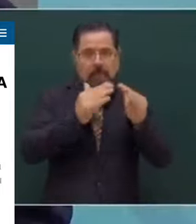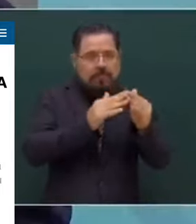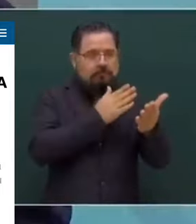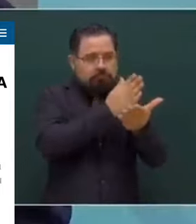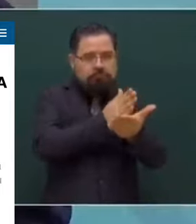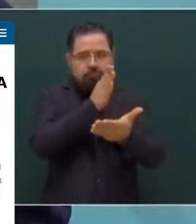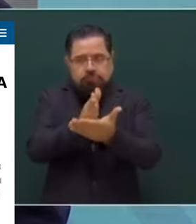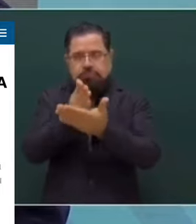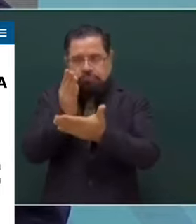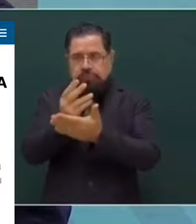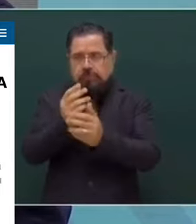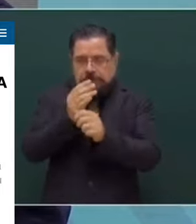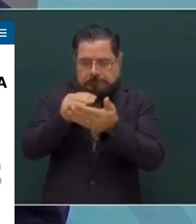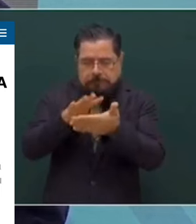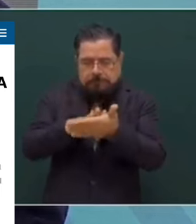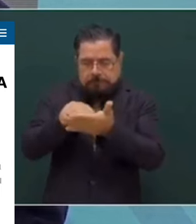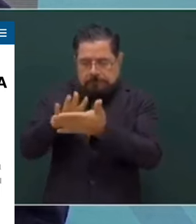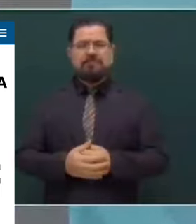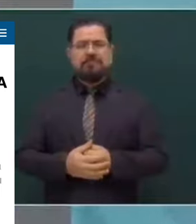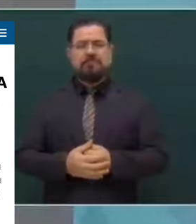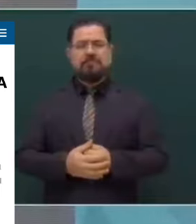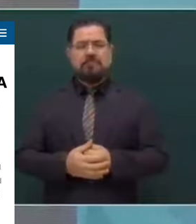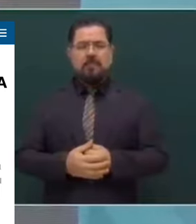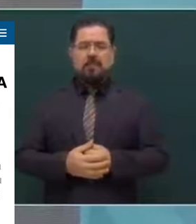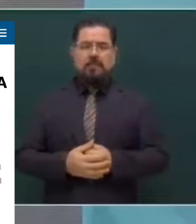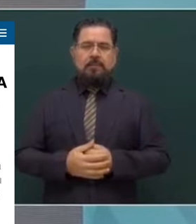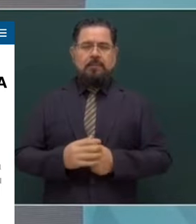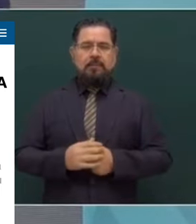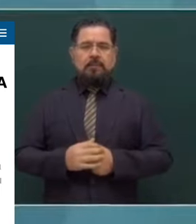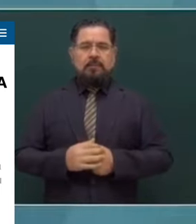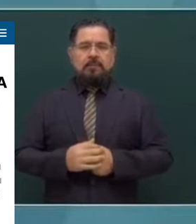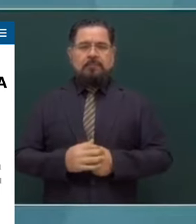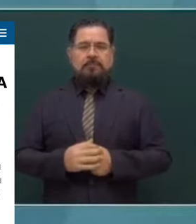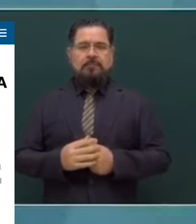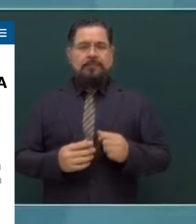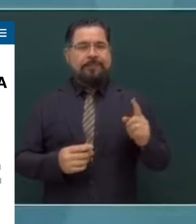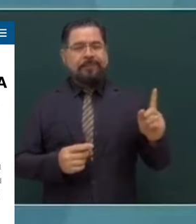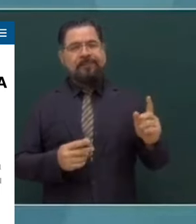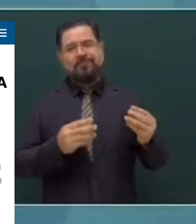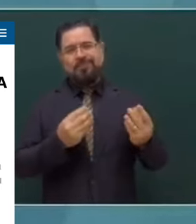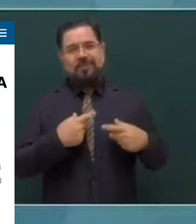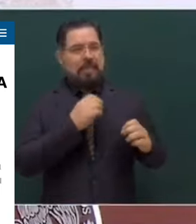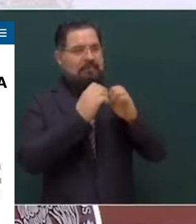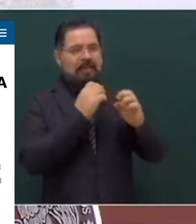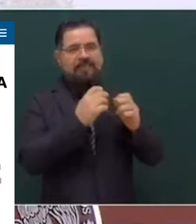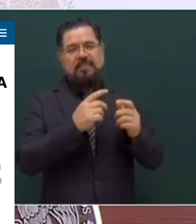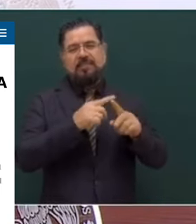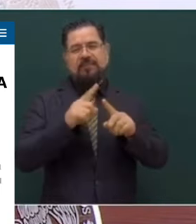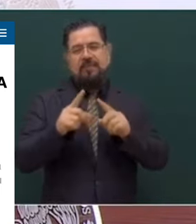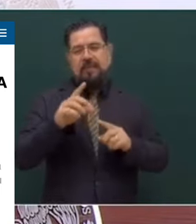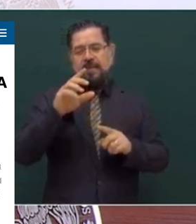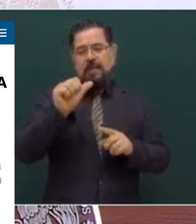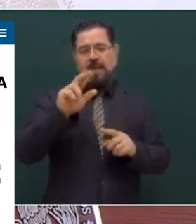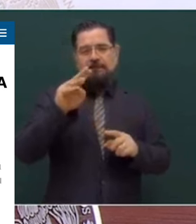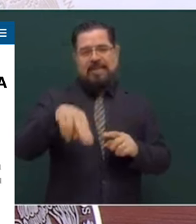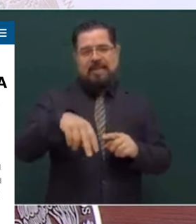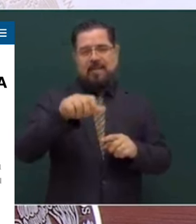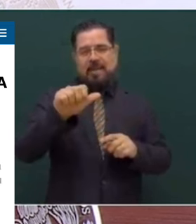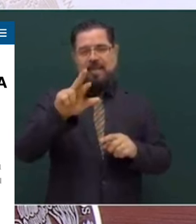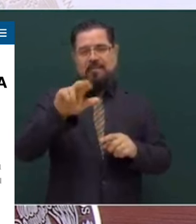Y los desaparecidos se han encontrado. Y desde luego entrevistas con Carmen Aristegui. Y el